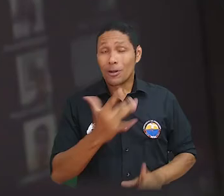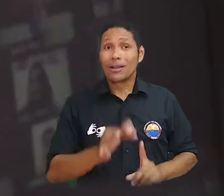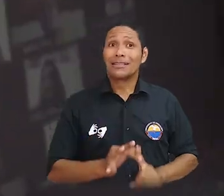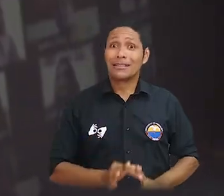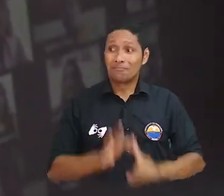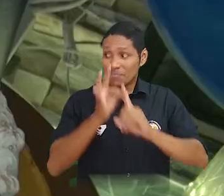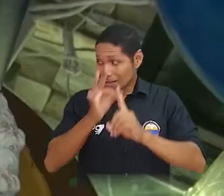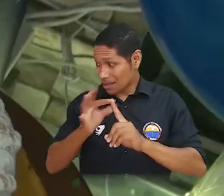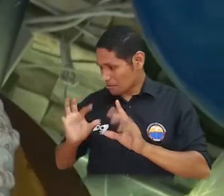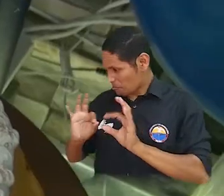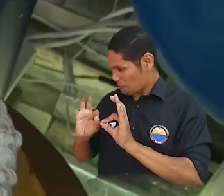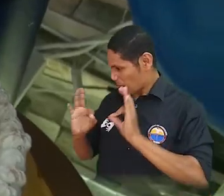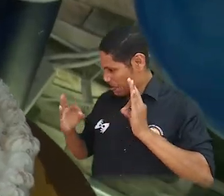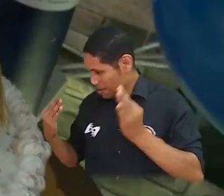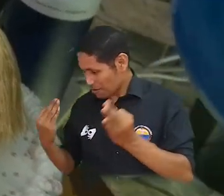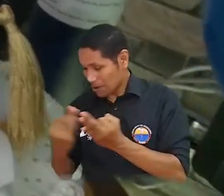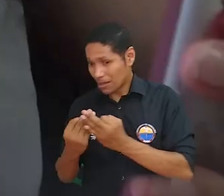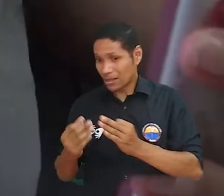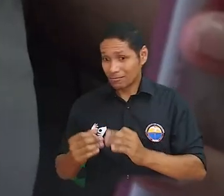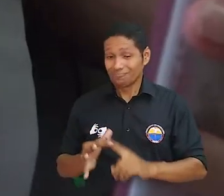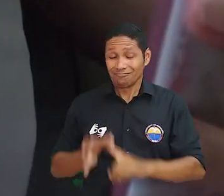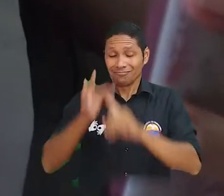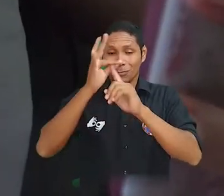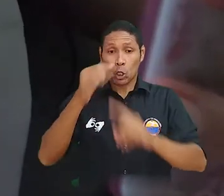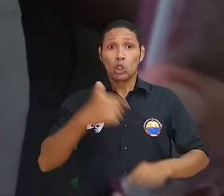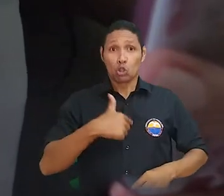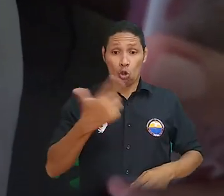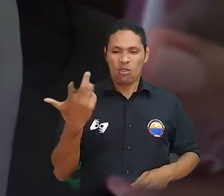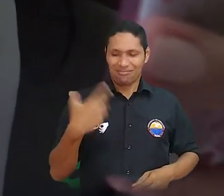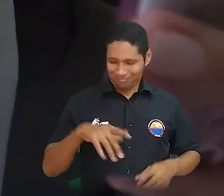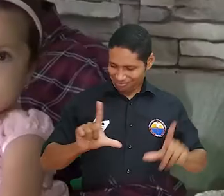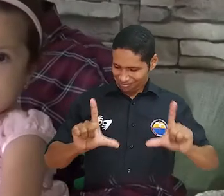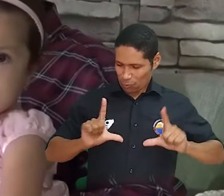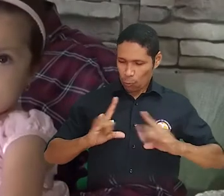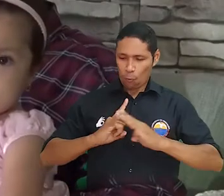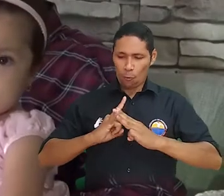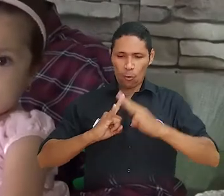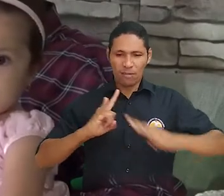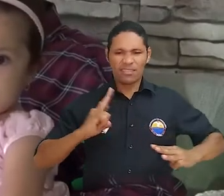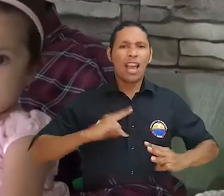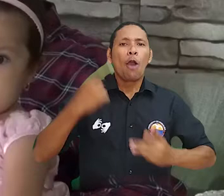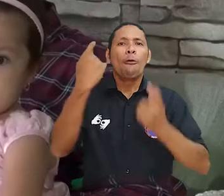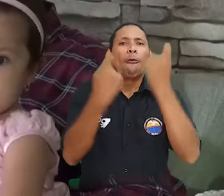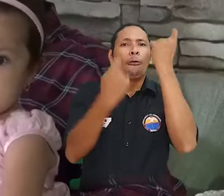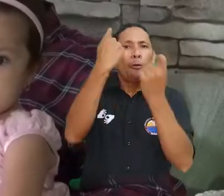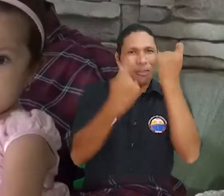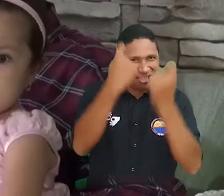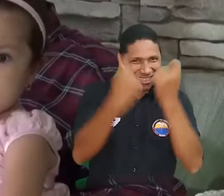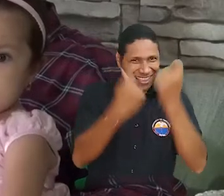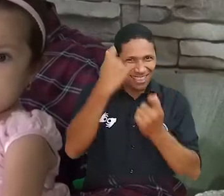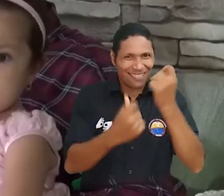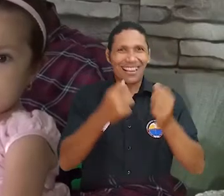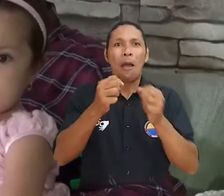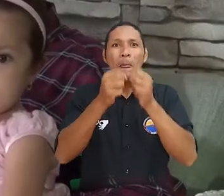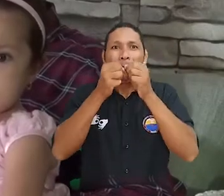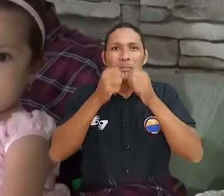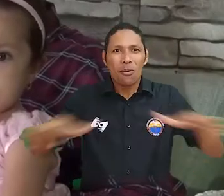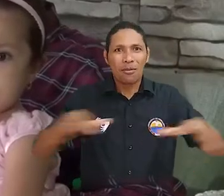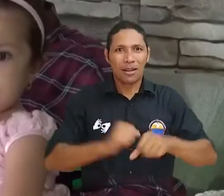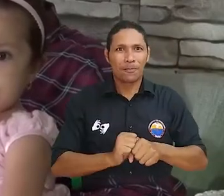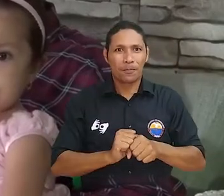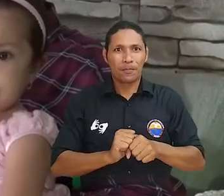Este grado para mí es un gran honor, para mí y para mi familia. Yo soy egresada de la Universidad del